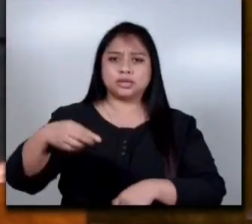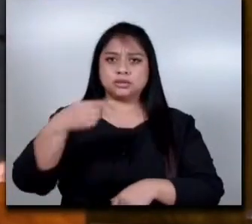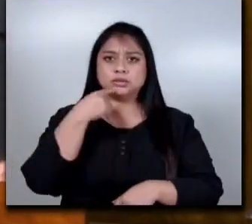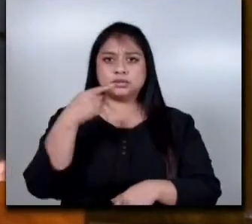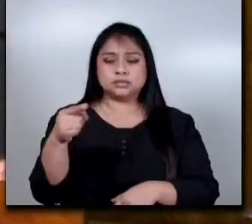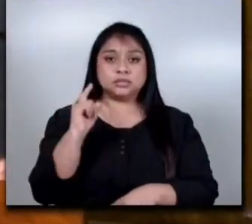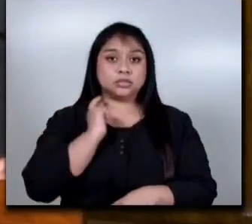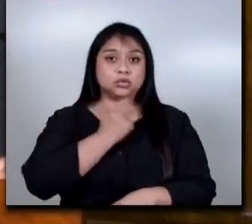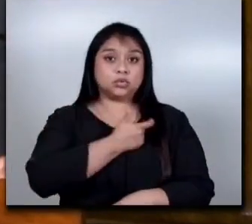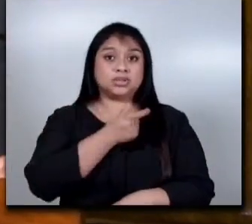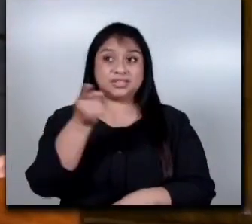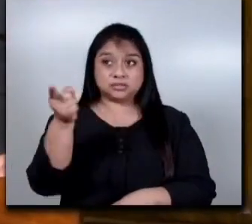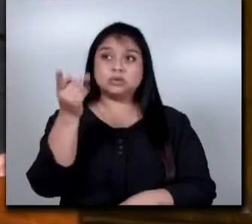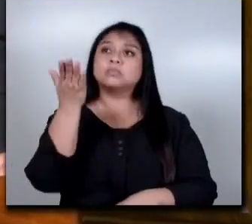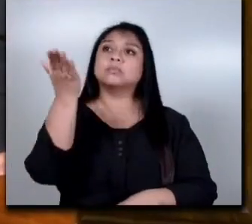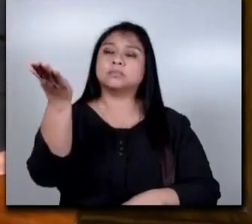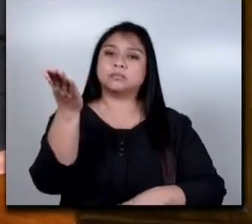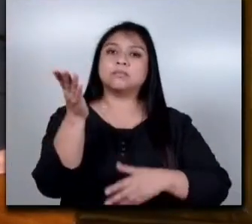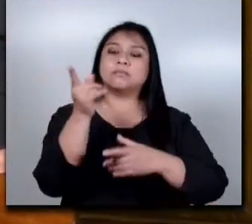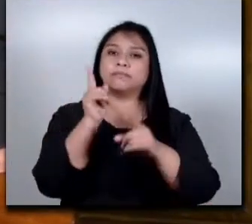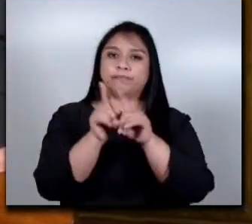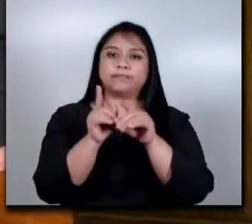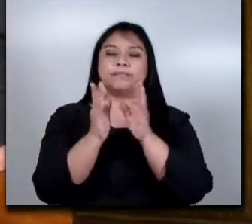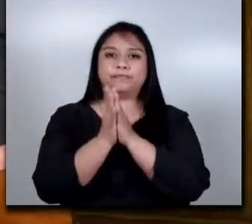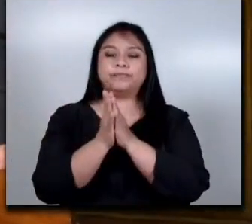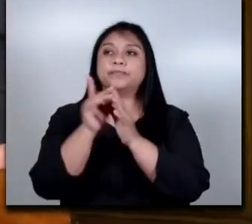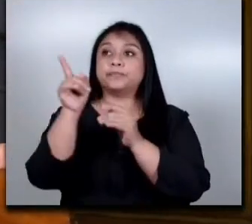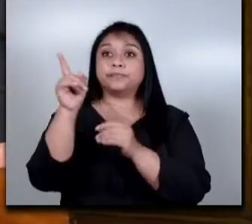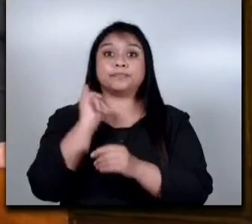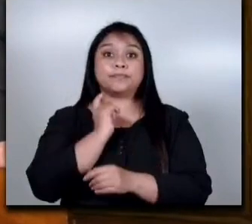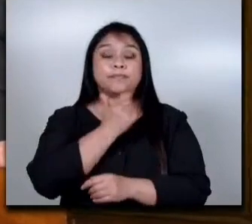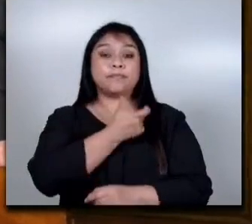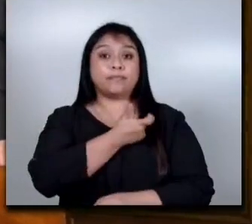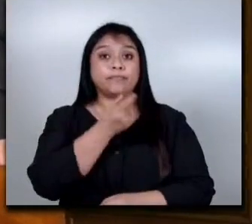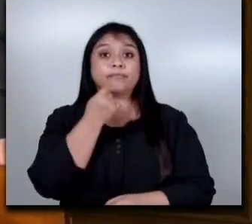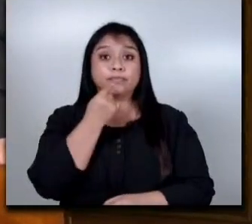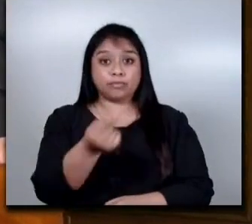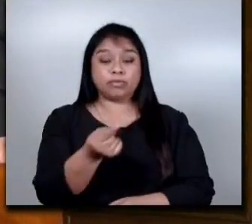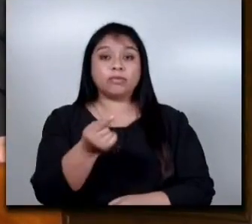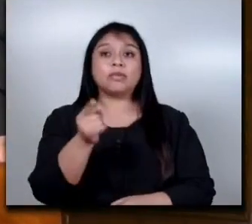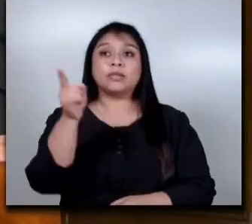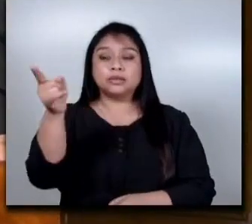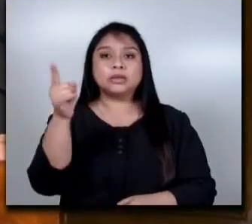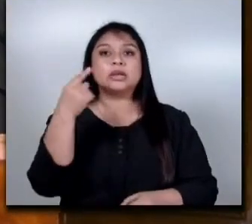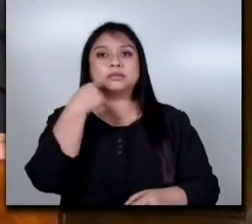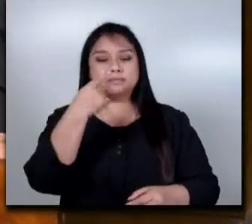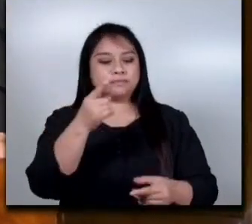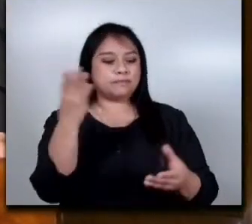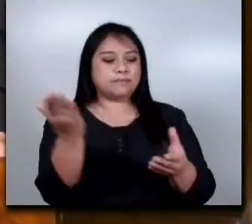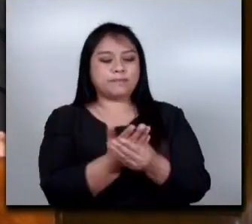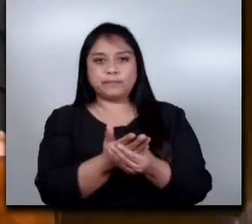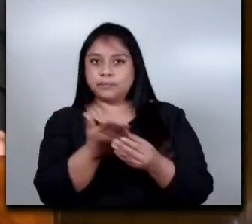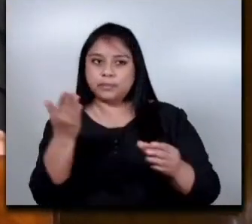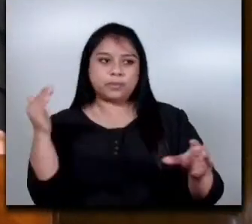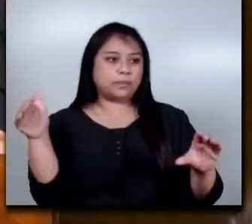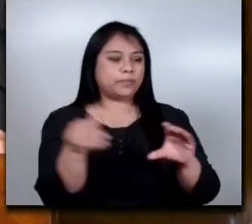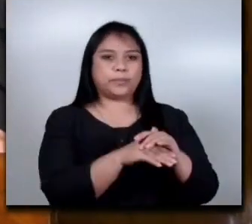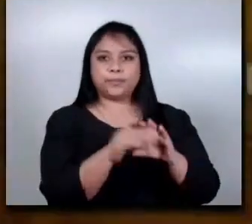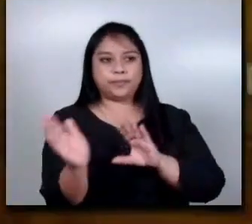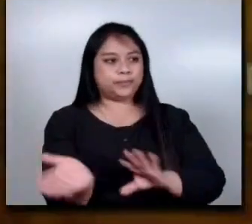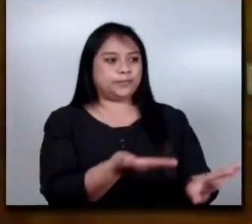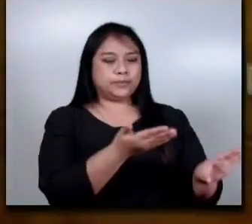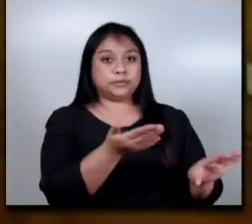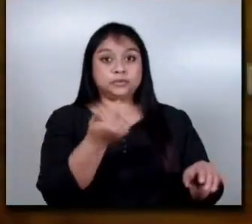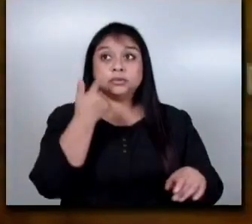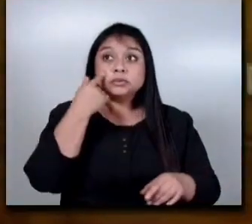legislativo para solicitarle que el Congreso de la República mande a archivar esta ley y en caso contrario,